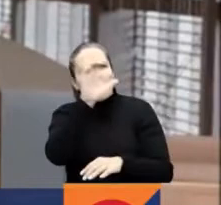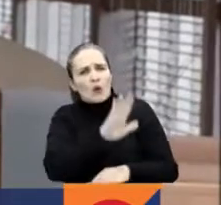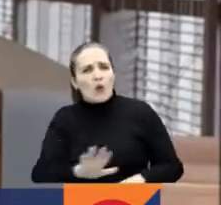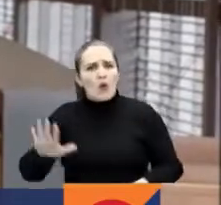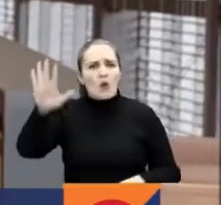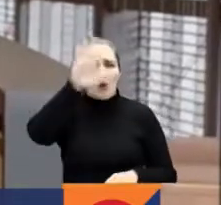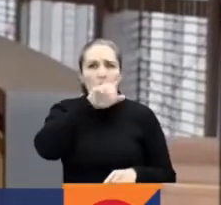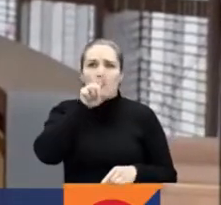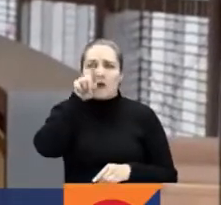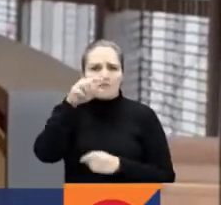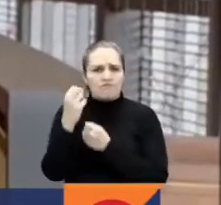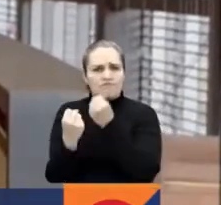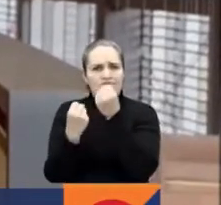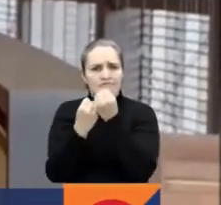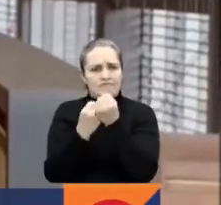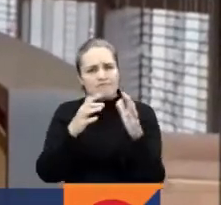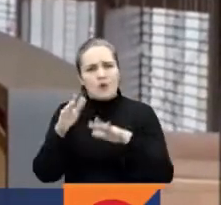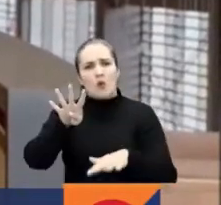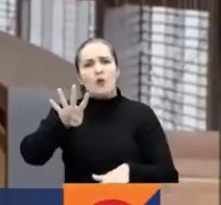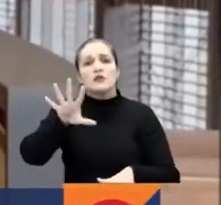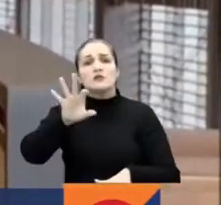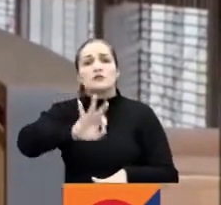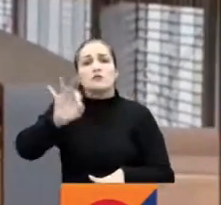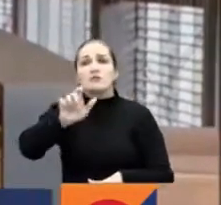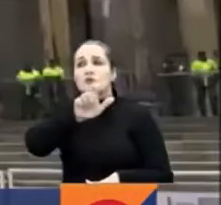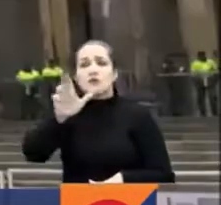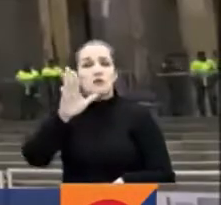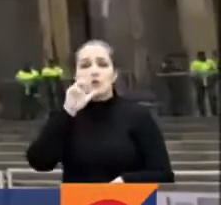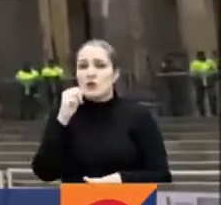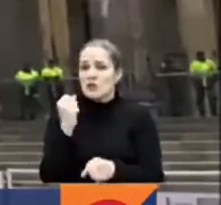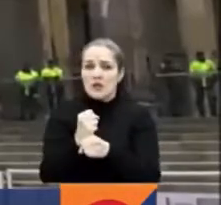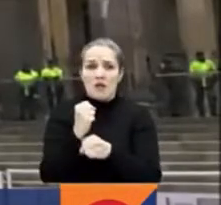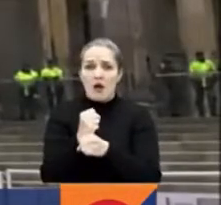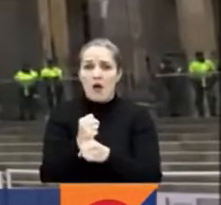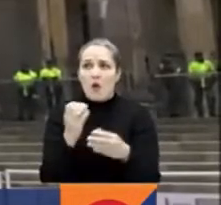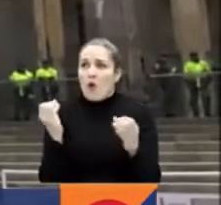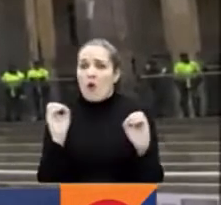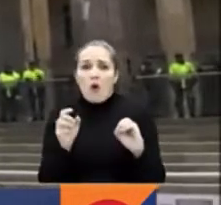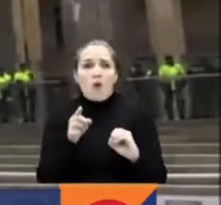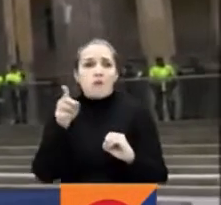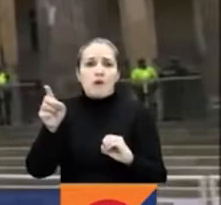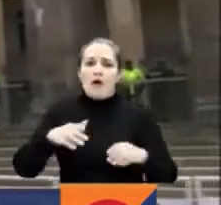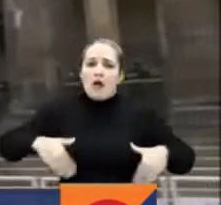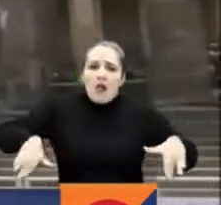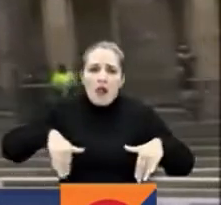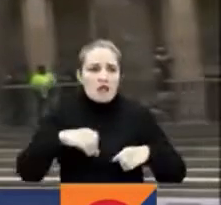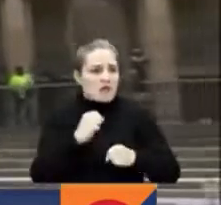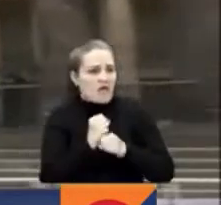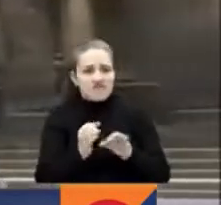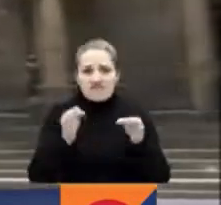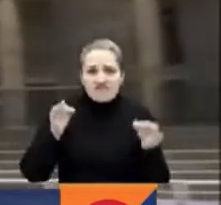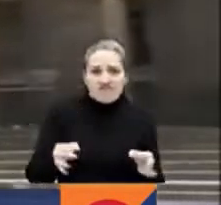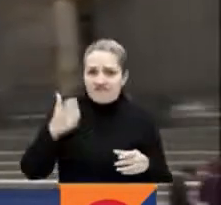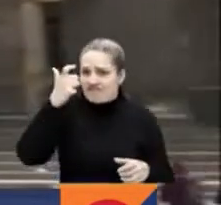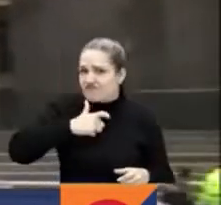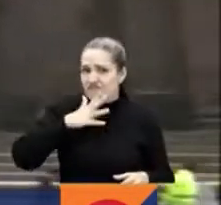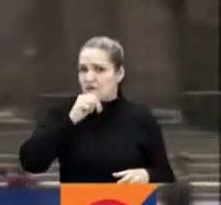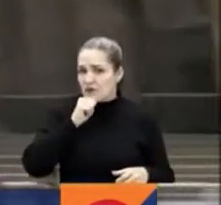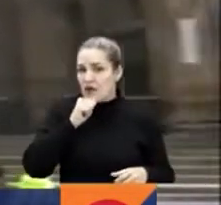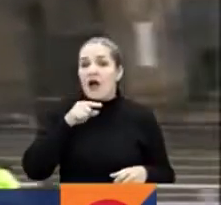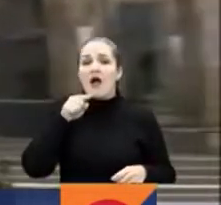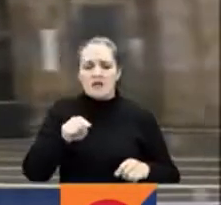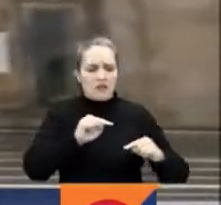la informalidad y la tasa de desempleo es del 11%. La agenda legislativa se tramitará con una mayoría